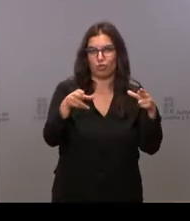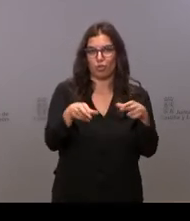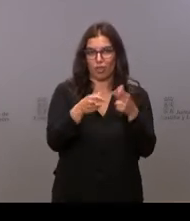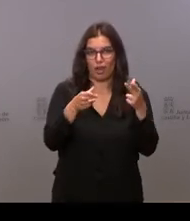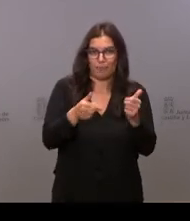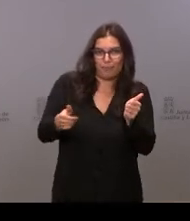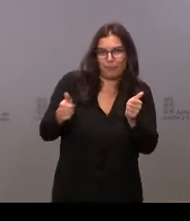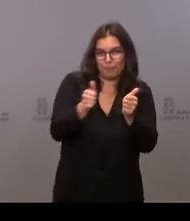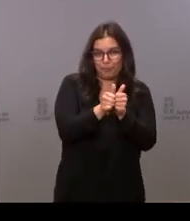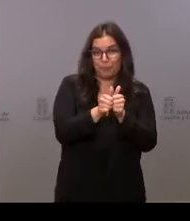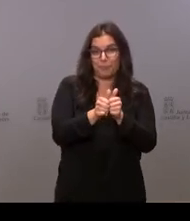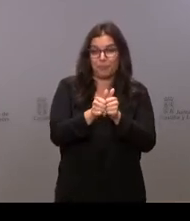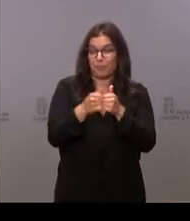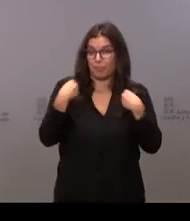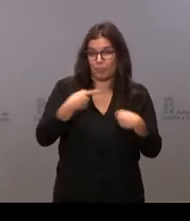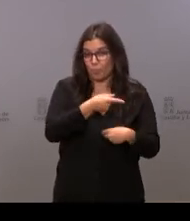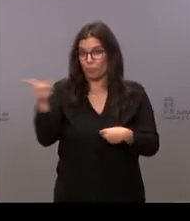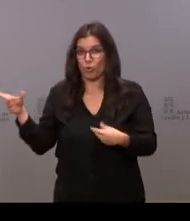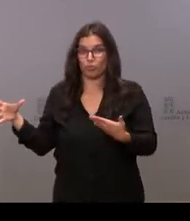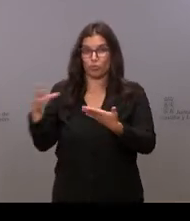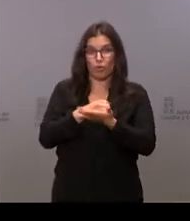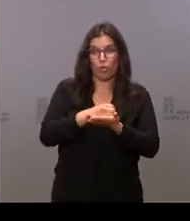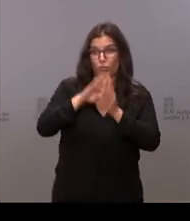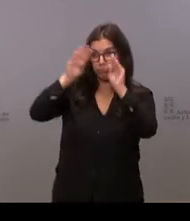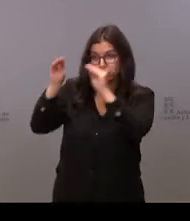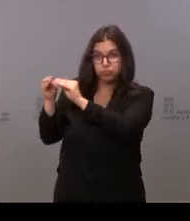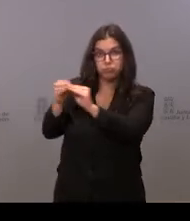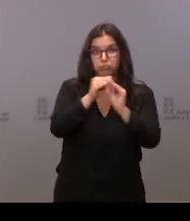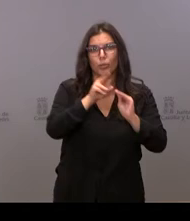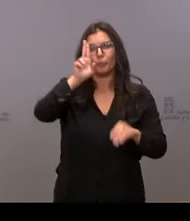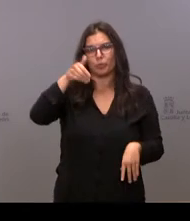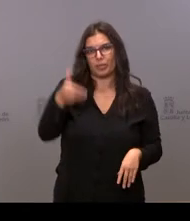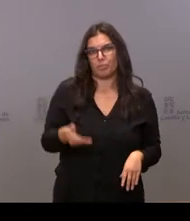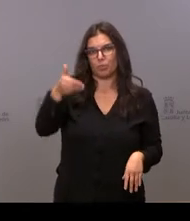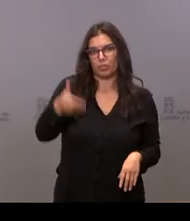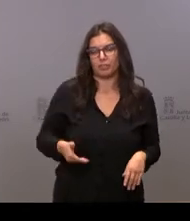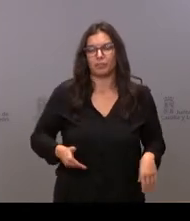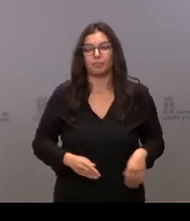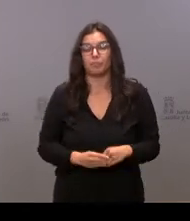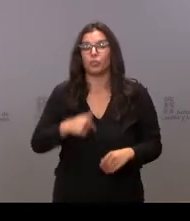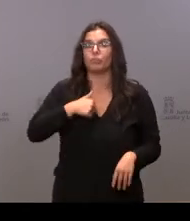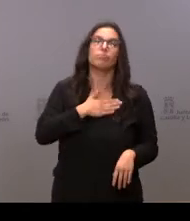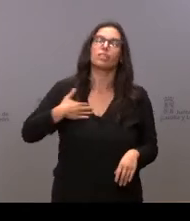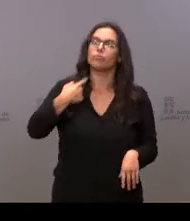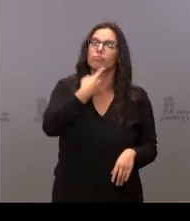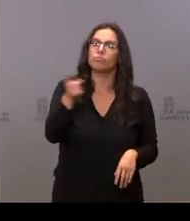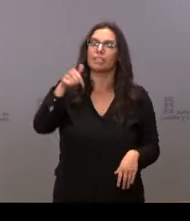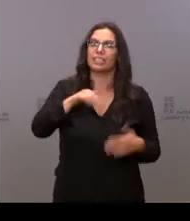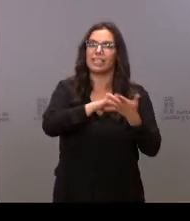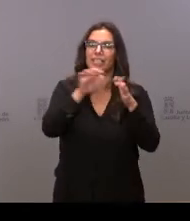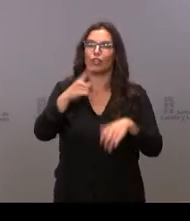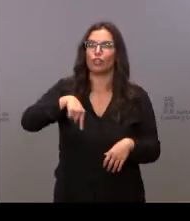bien habéis manifestado, es especialmente importante. Yo quiero deciros que en Castilla y León estamos en la